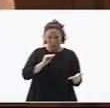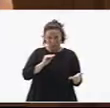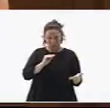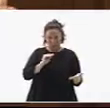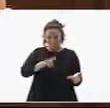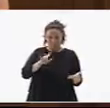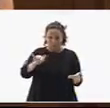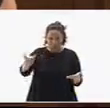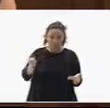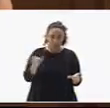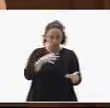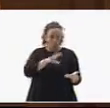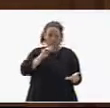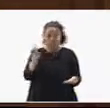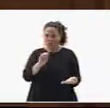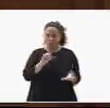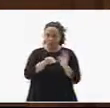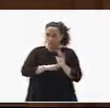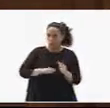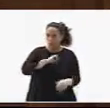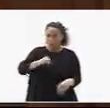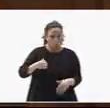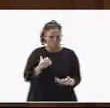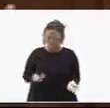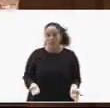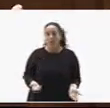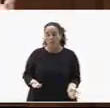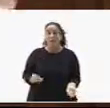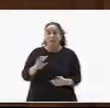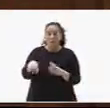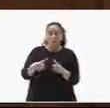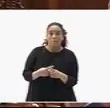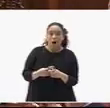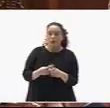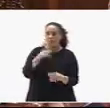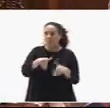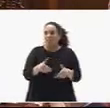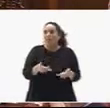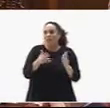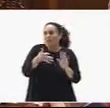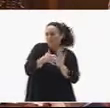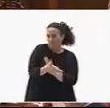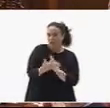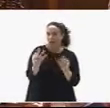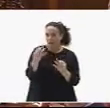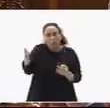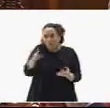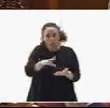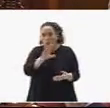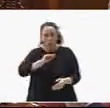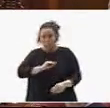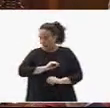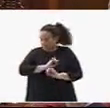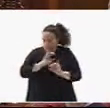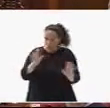significa este Estatuto de Autonomía y también de lo que significa la democracia. Es por ello que